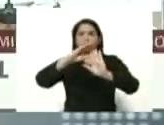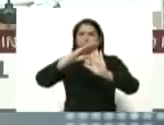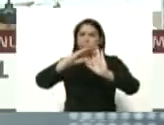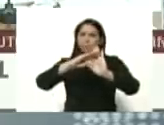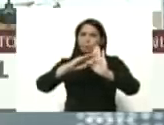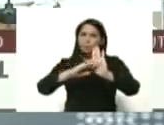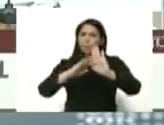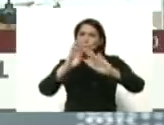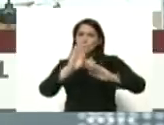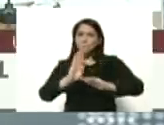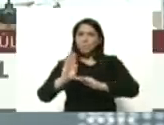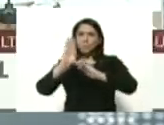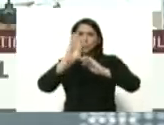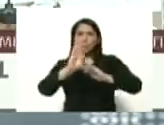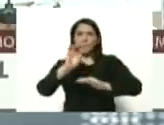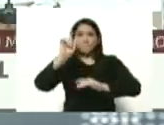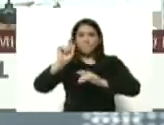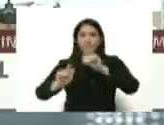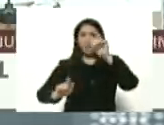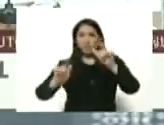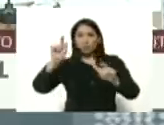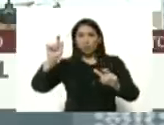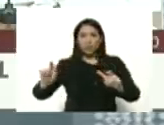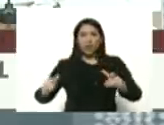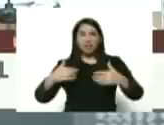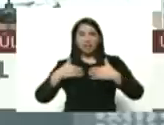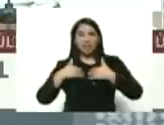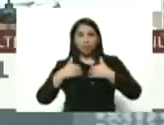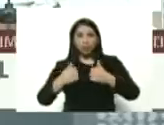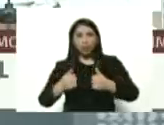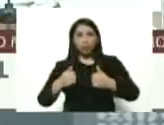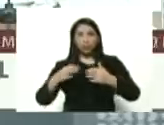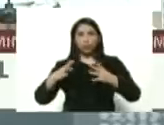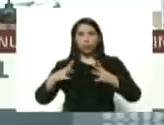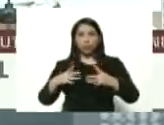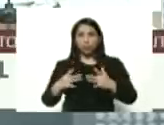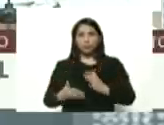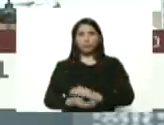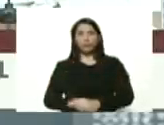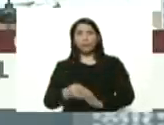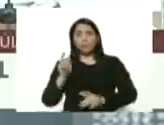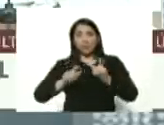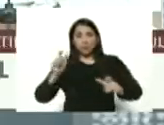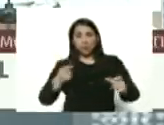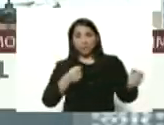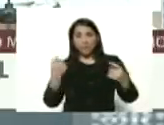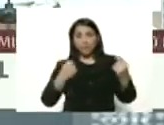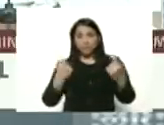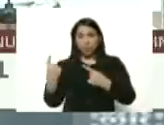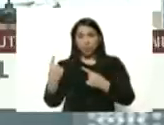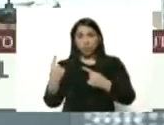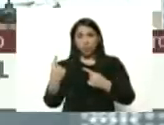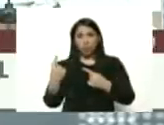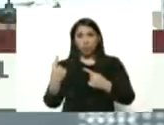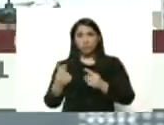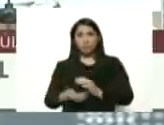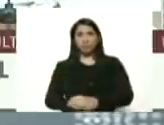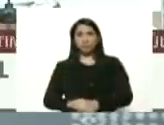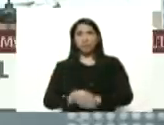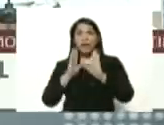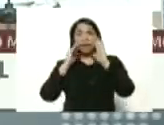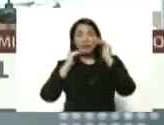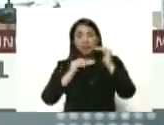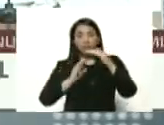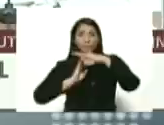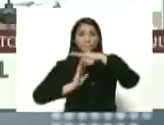protección del personal sanitario de salud de recreación personal logístico que está recibiendo a los